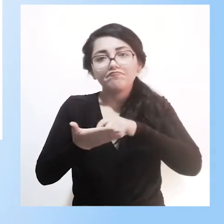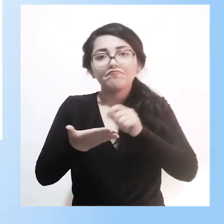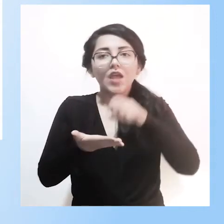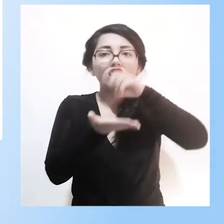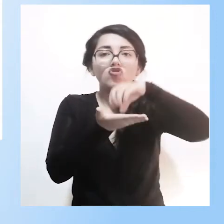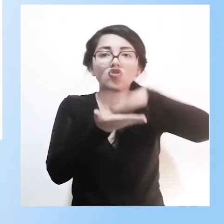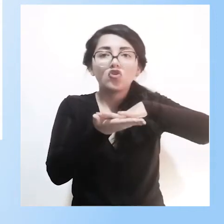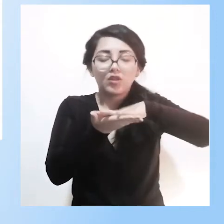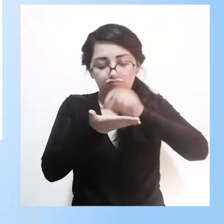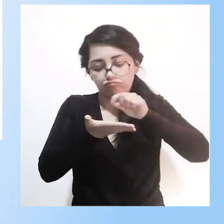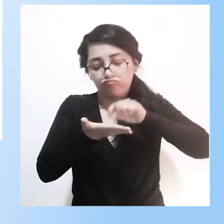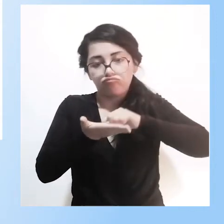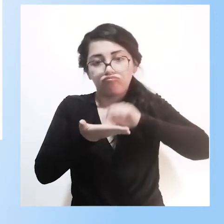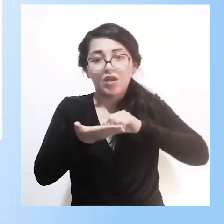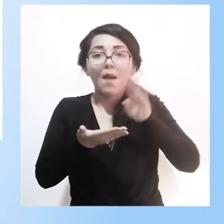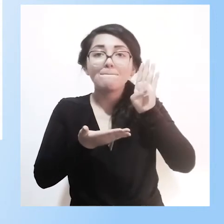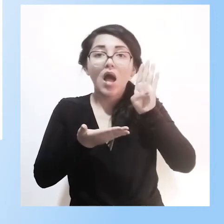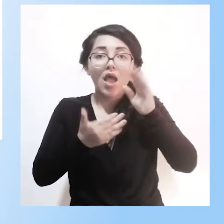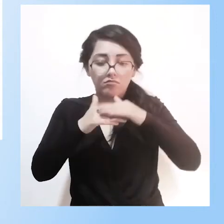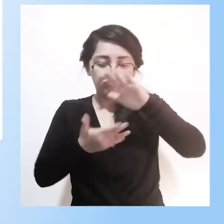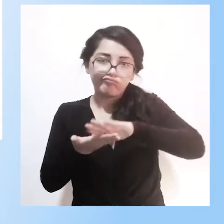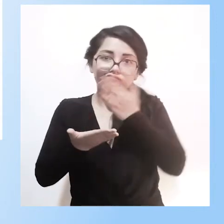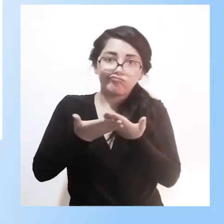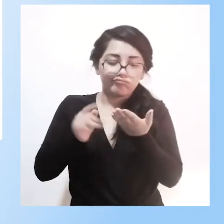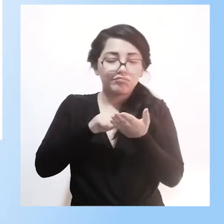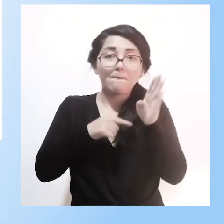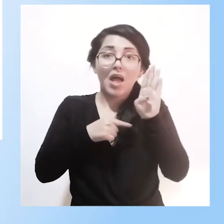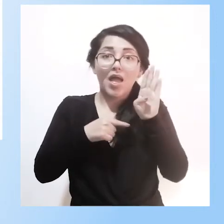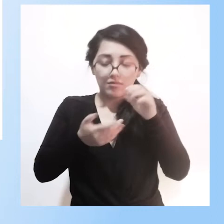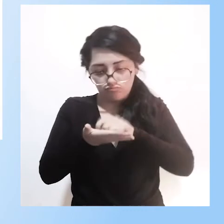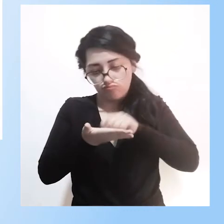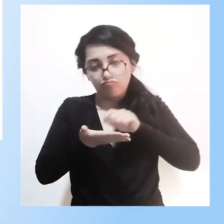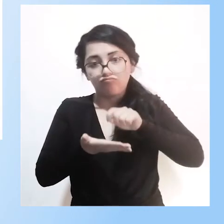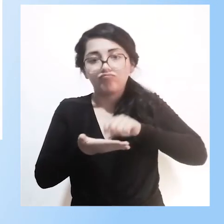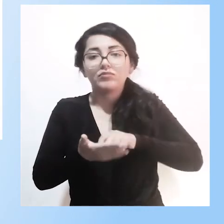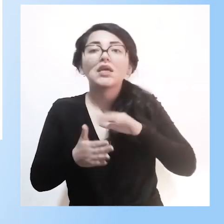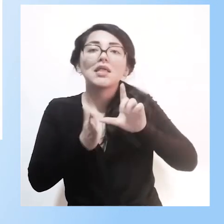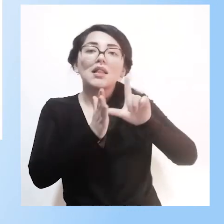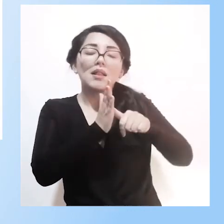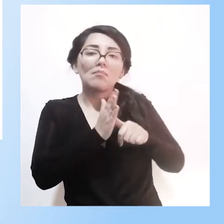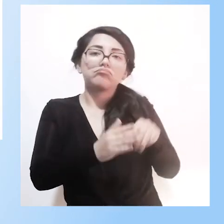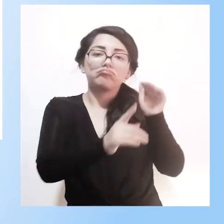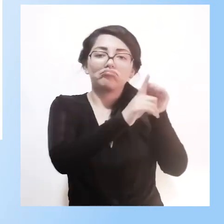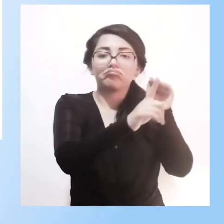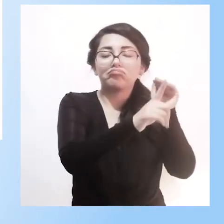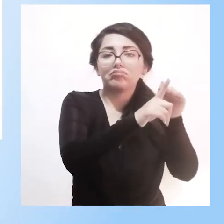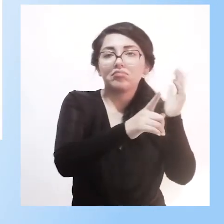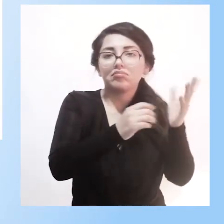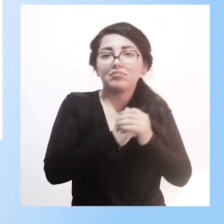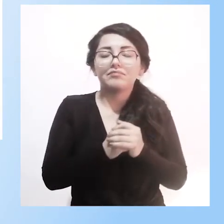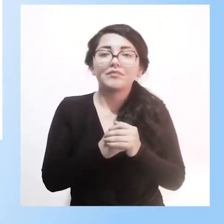número 2, parte B. Después, reporta a la institución educativa mediante correo electrónico la ficha número